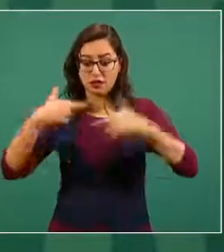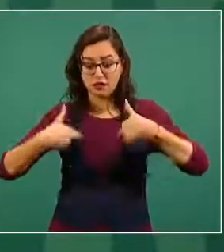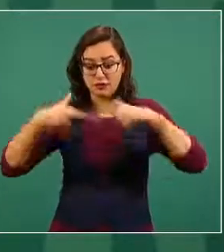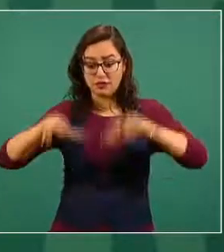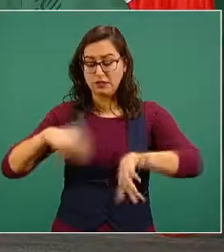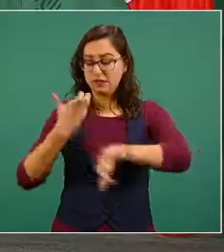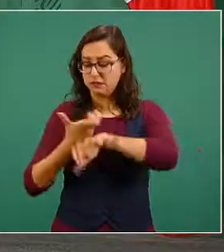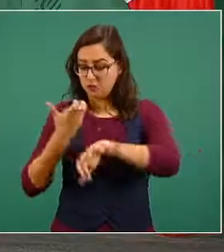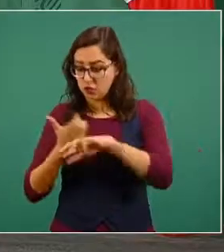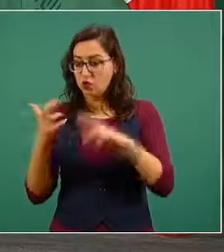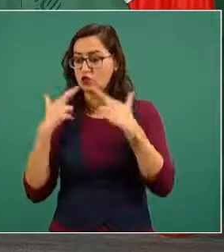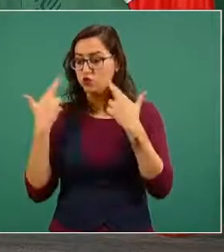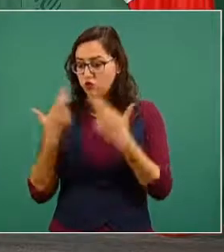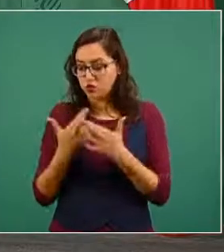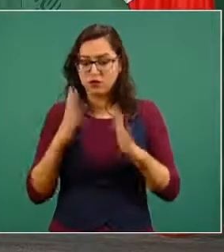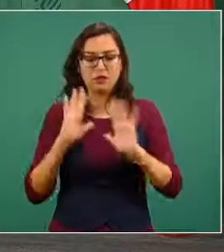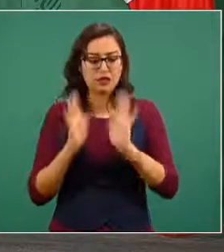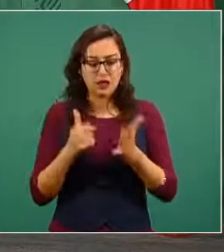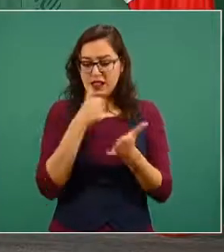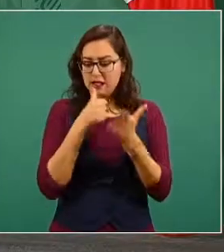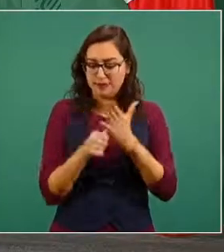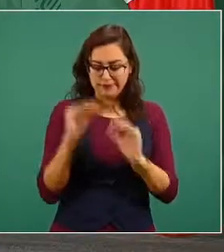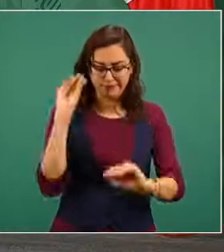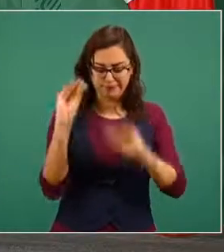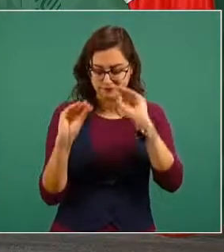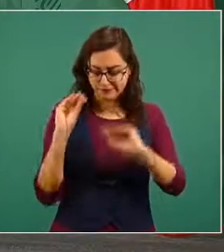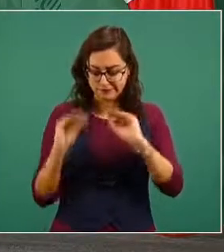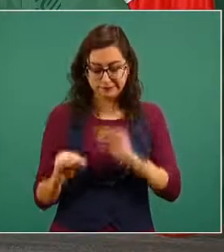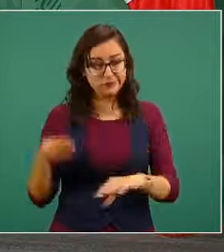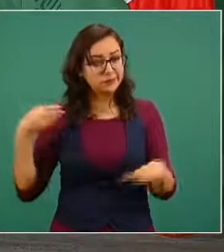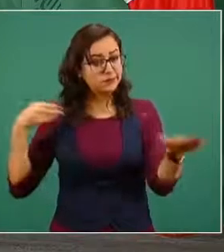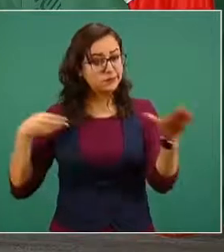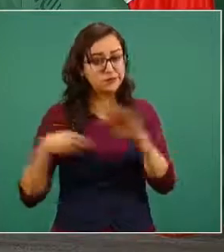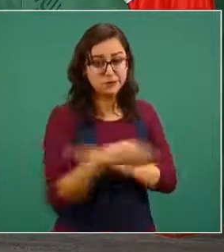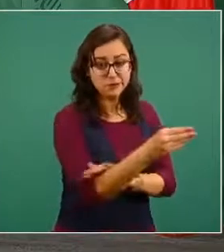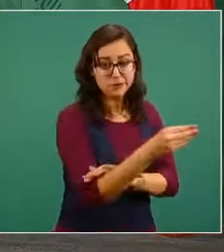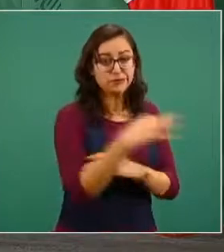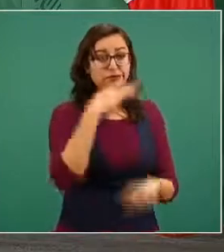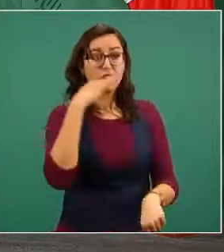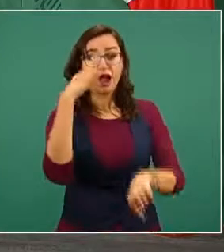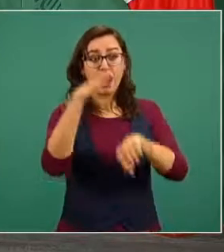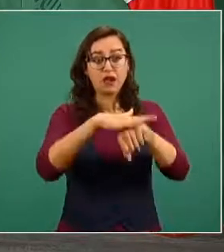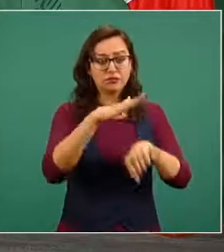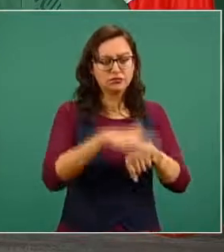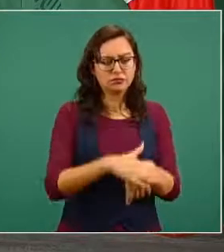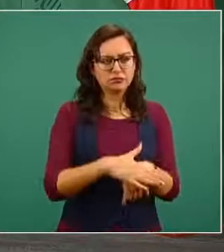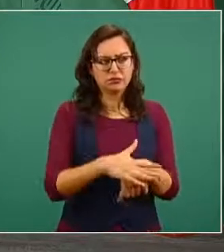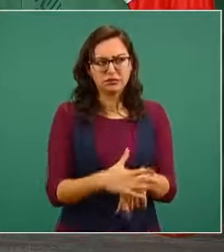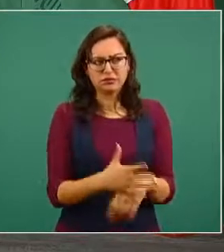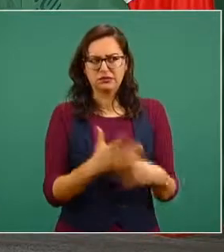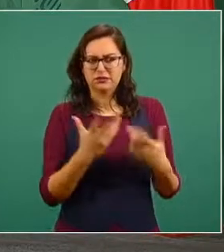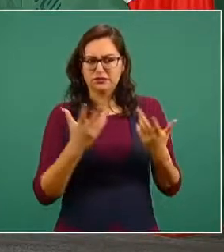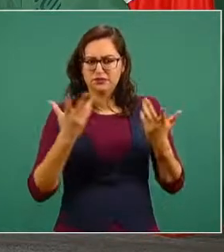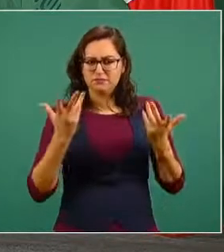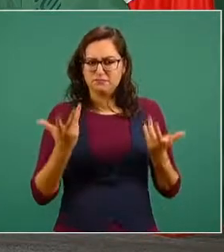Se envió nota diplomática en síntesis, en esencia, para decir manifestamos